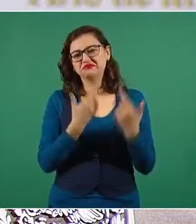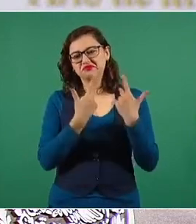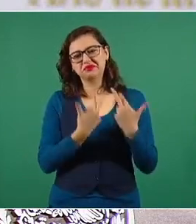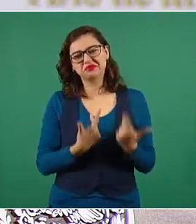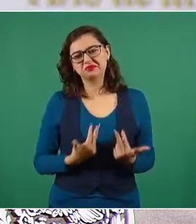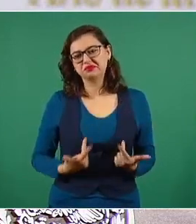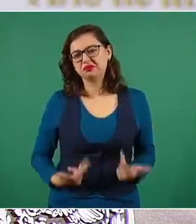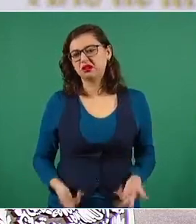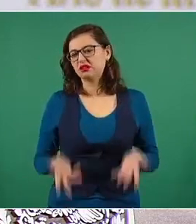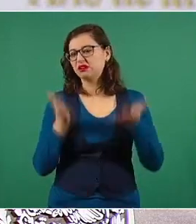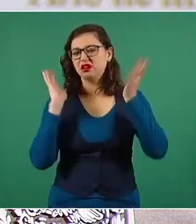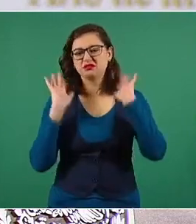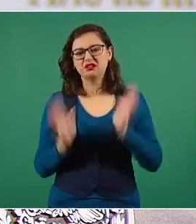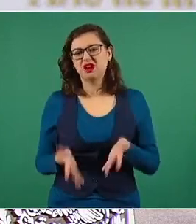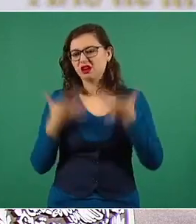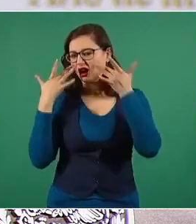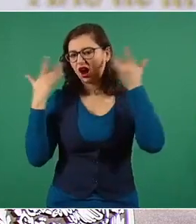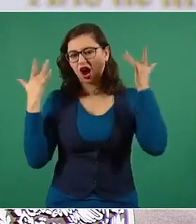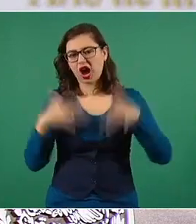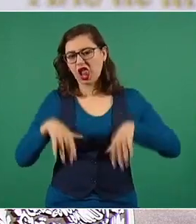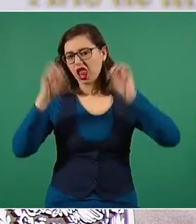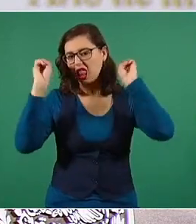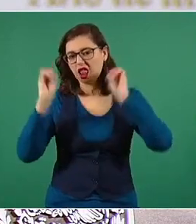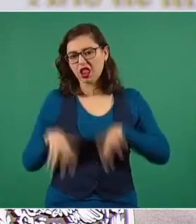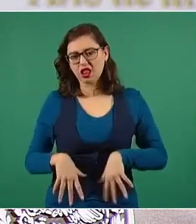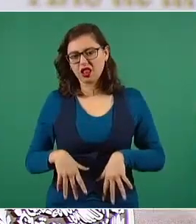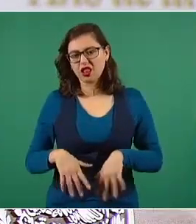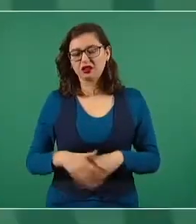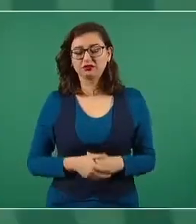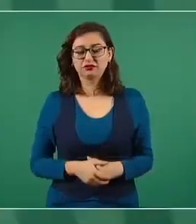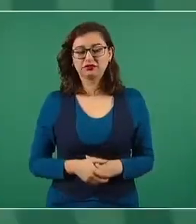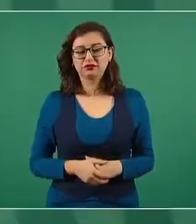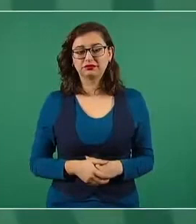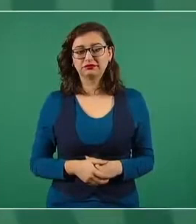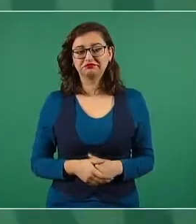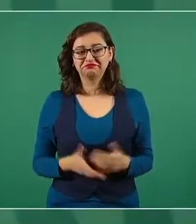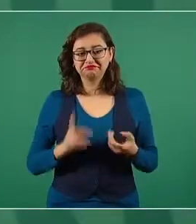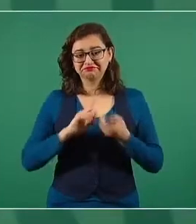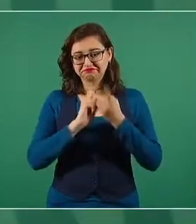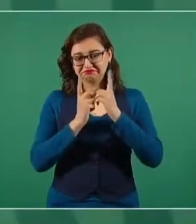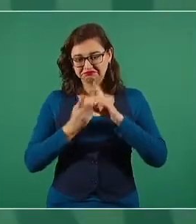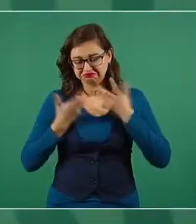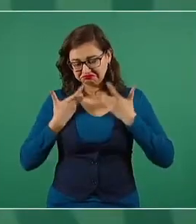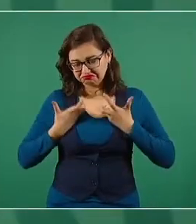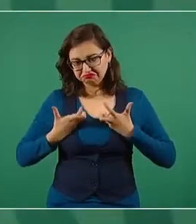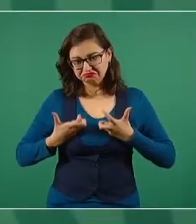se deprimieron,